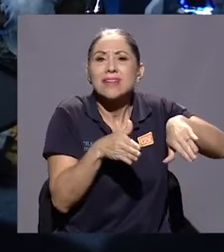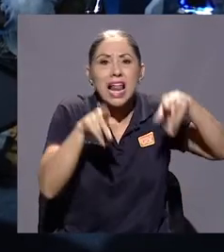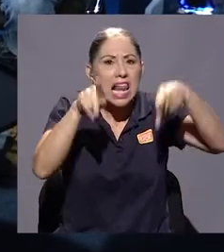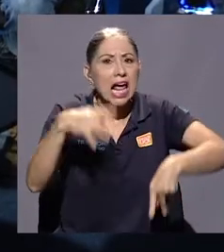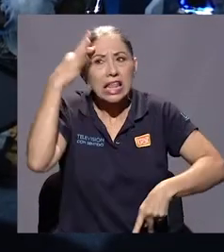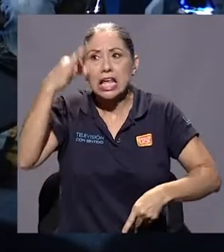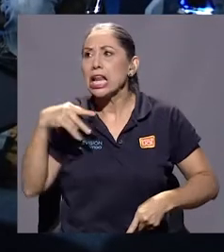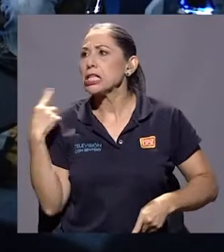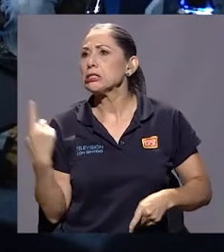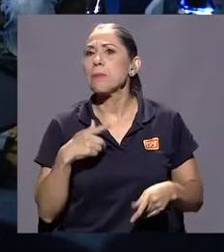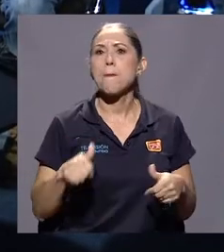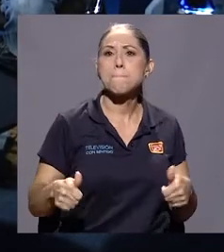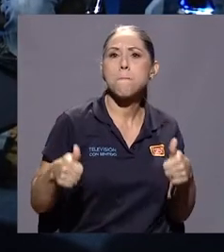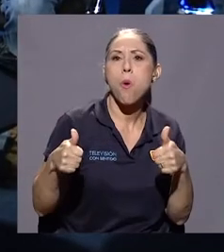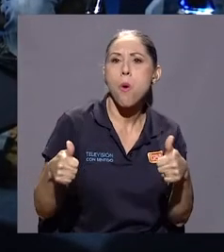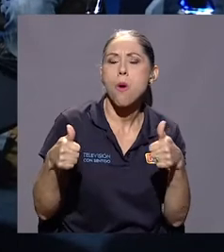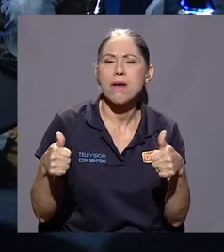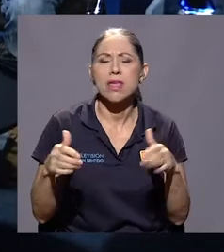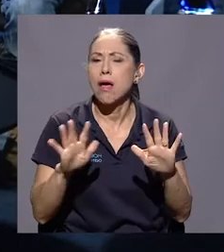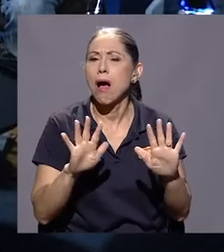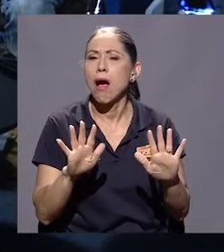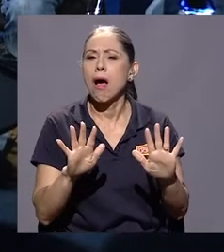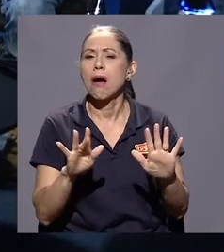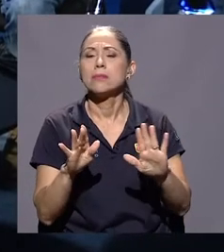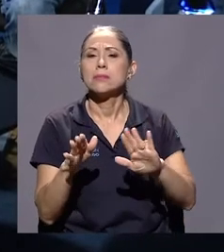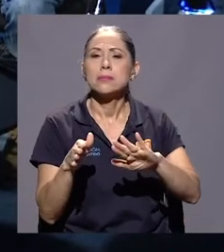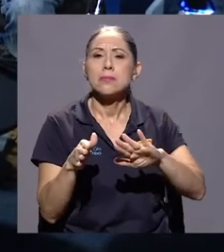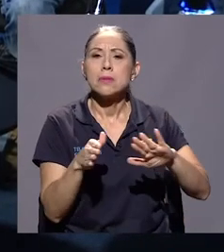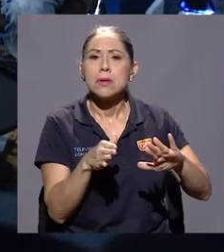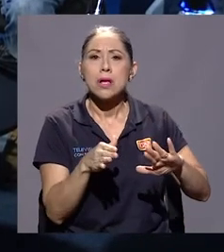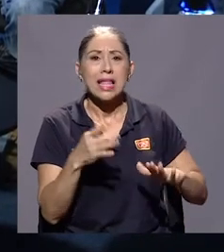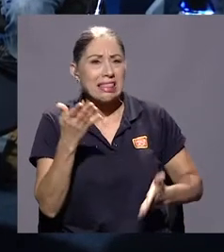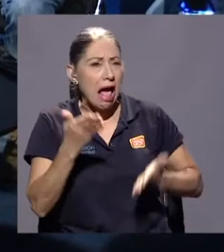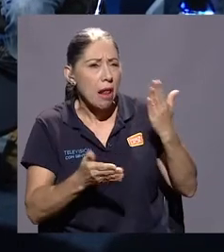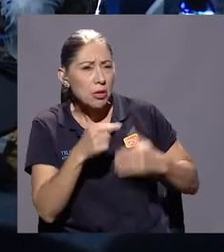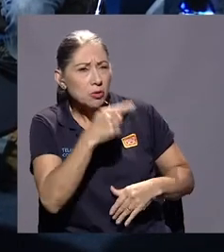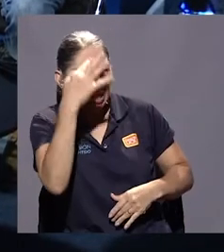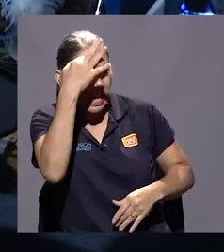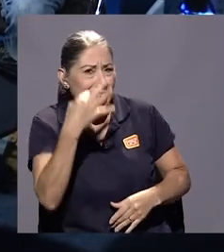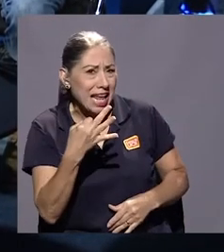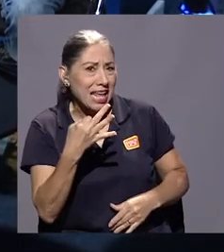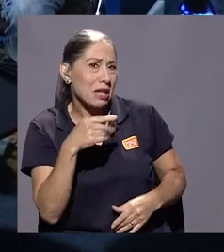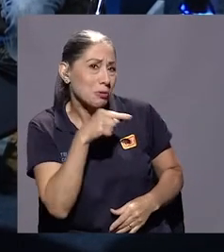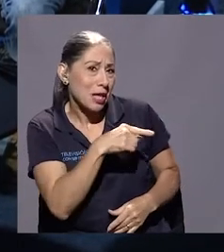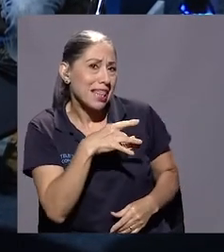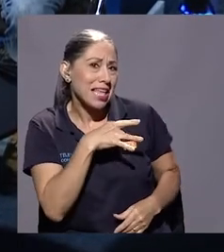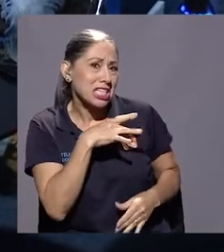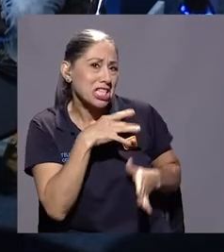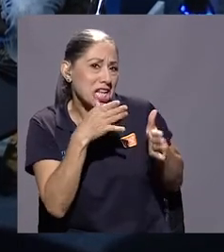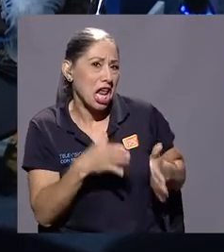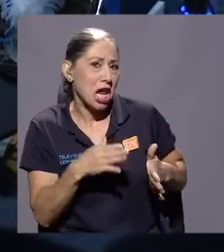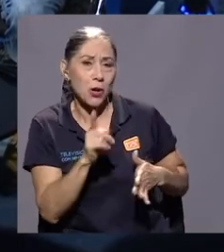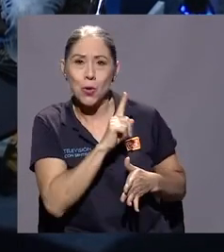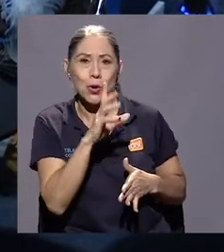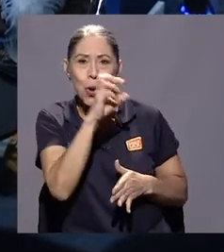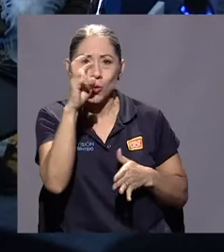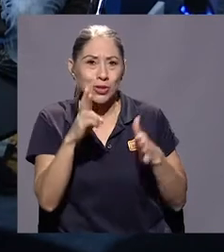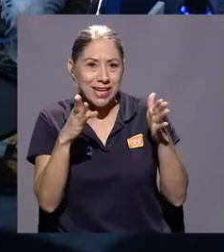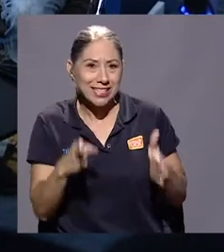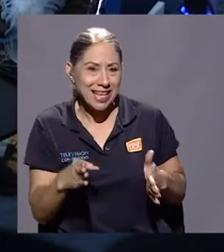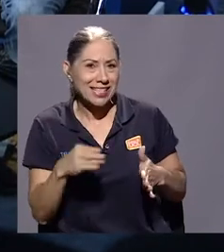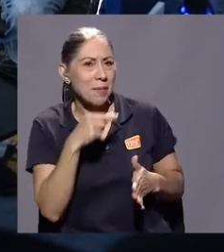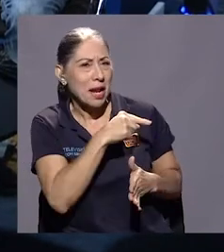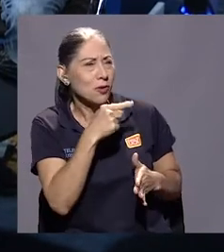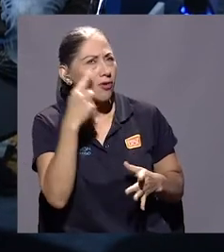¿Crees que tiene algo que ver el hecho de que seas chileno y no costarricense para que habrás, hayas tenido esa